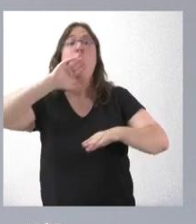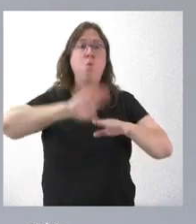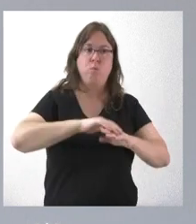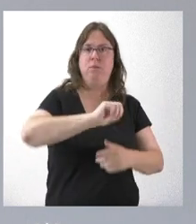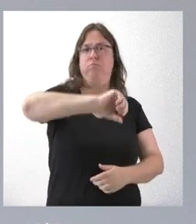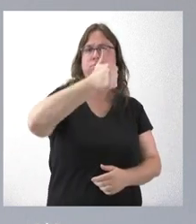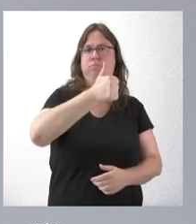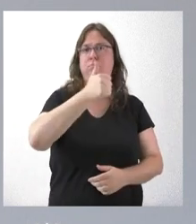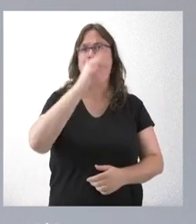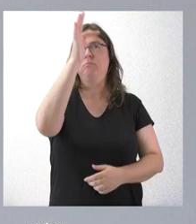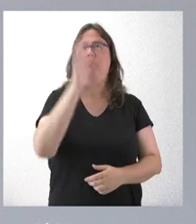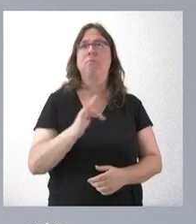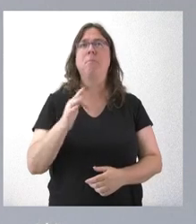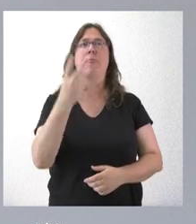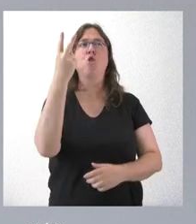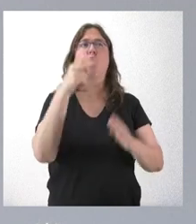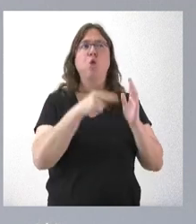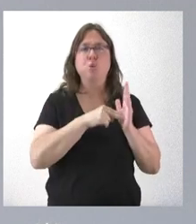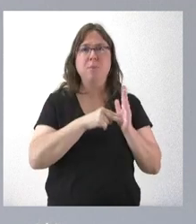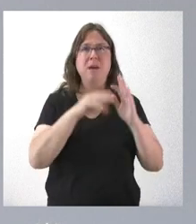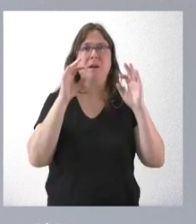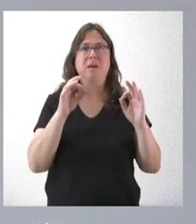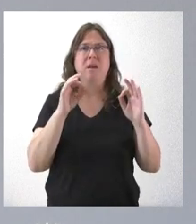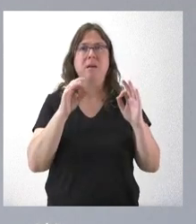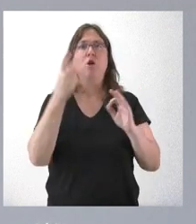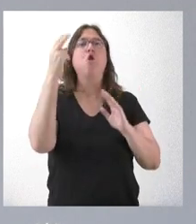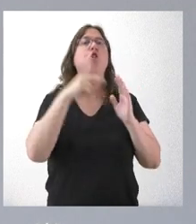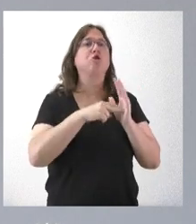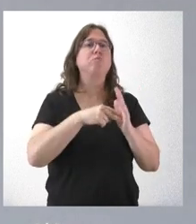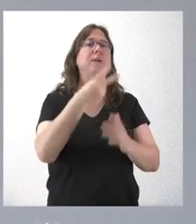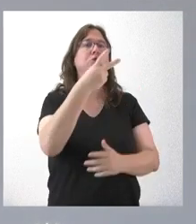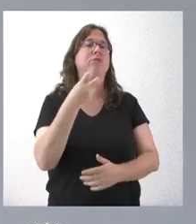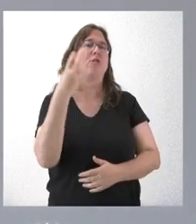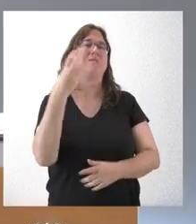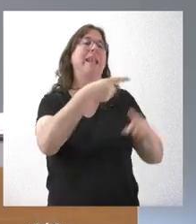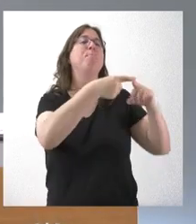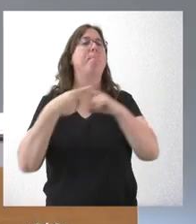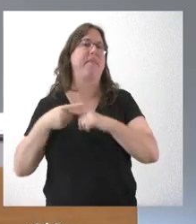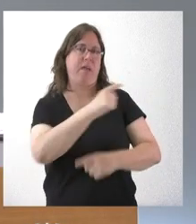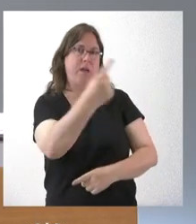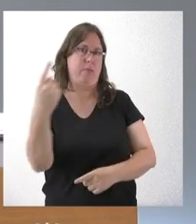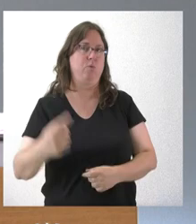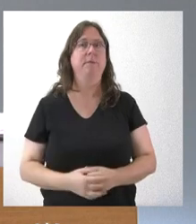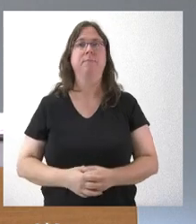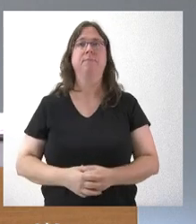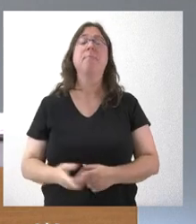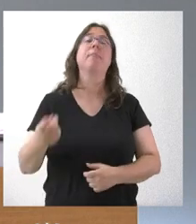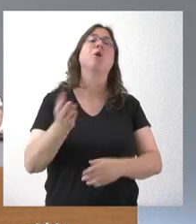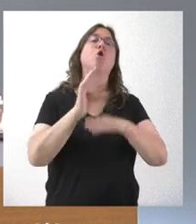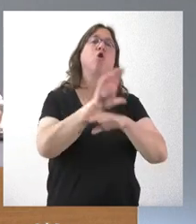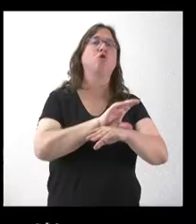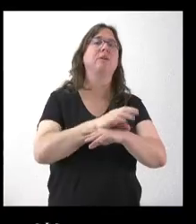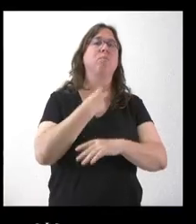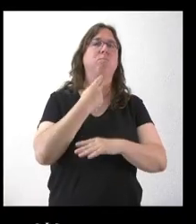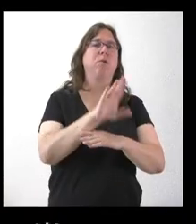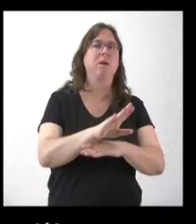exactamente 2.203 euros. Sí, al consejero portavoz. Ayer